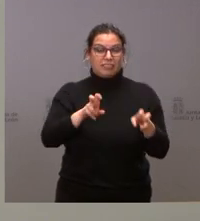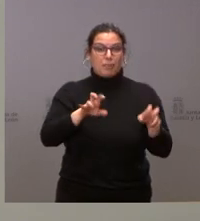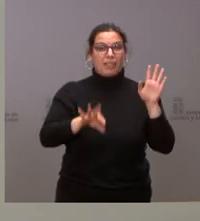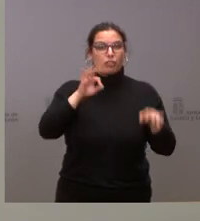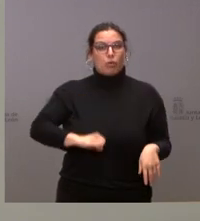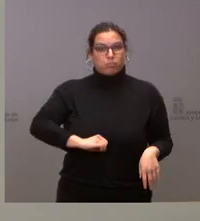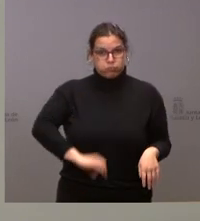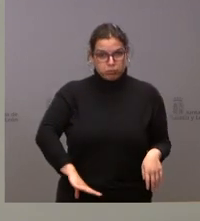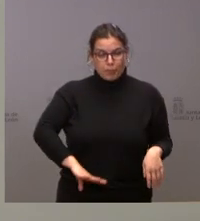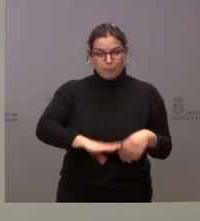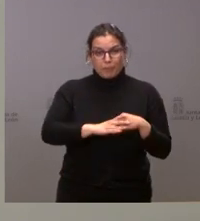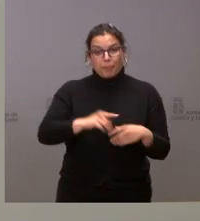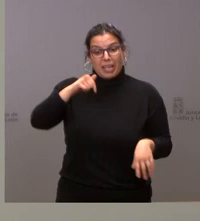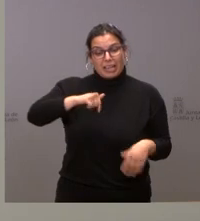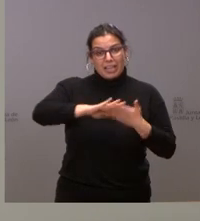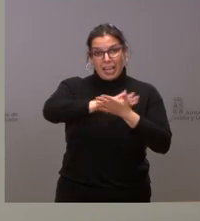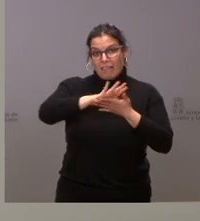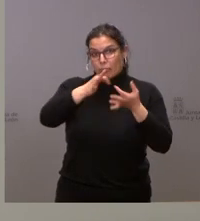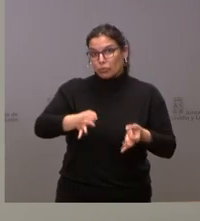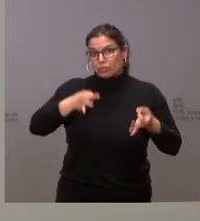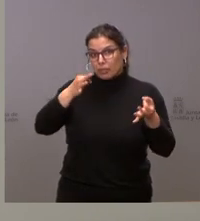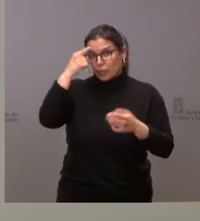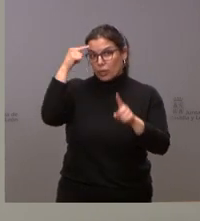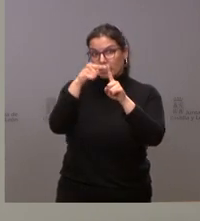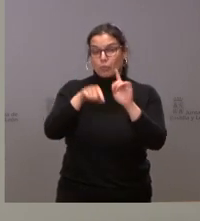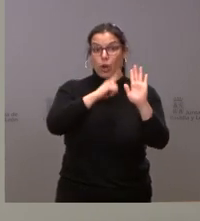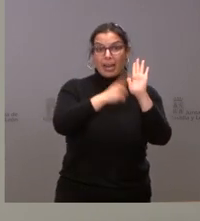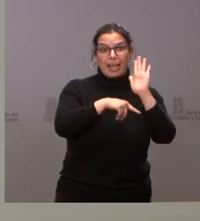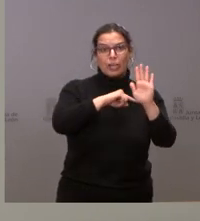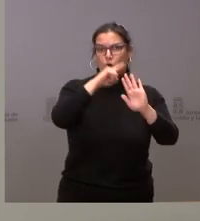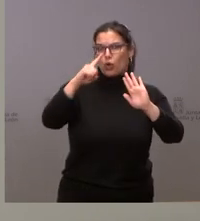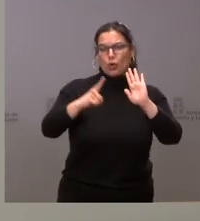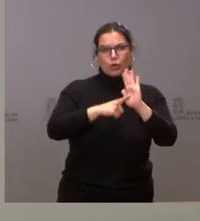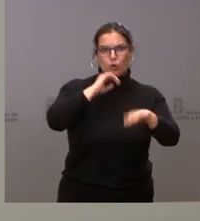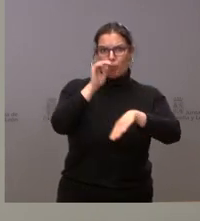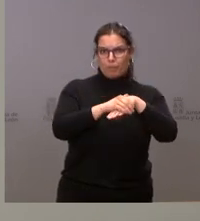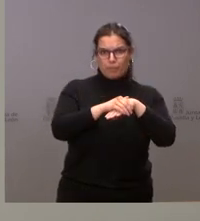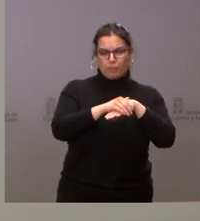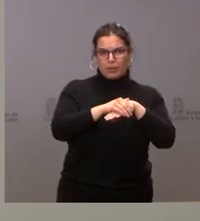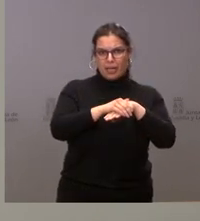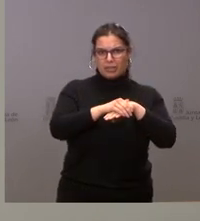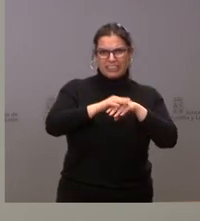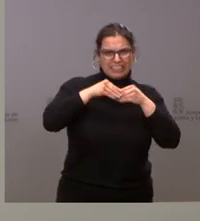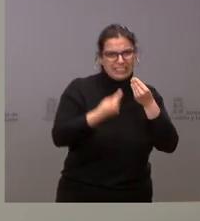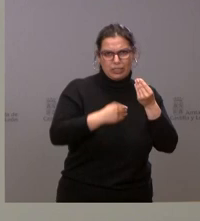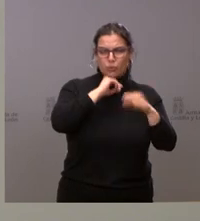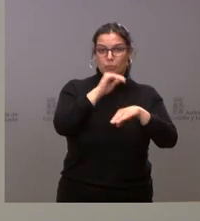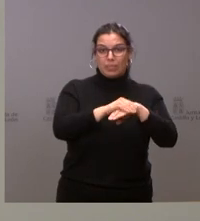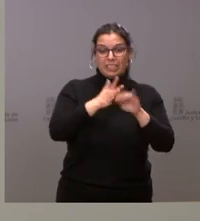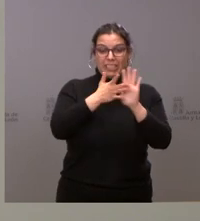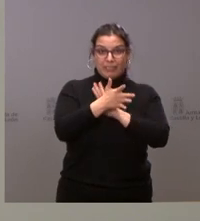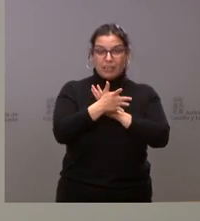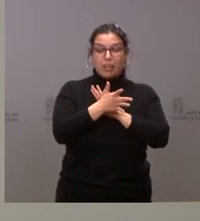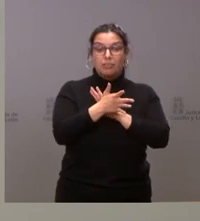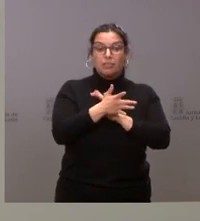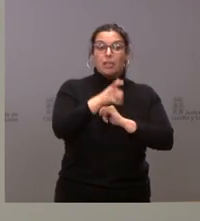Aquí decíamos siempre que nuestro objetivo es cumplir la ley en su integridad. Y cumplir la ley en su integridad es facilitar el